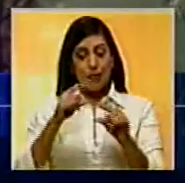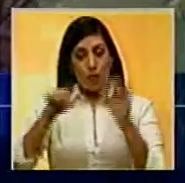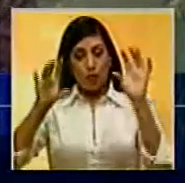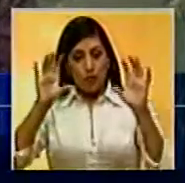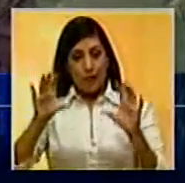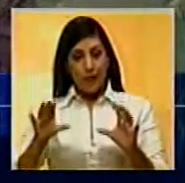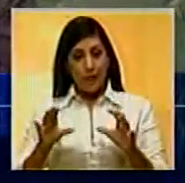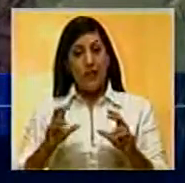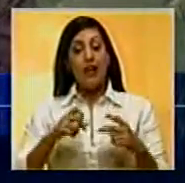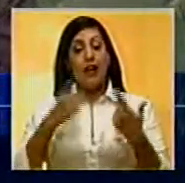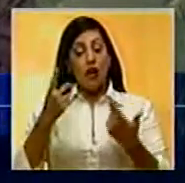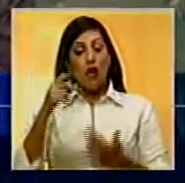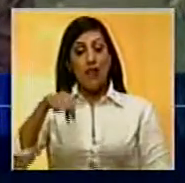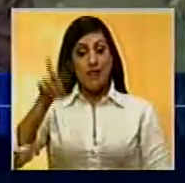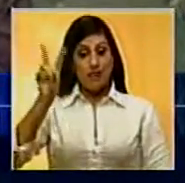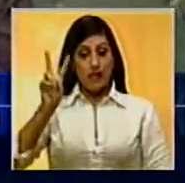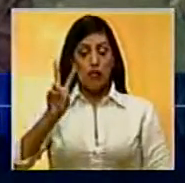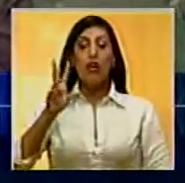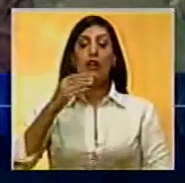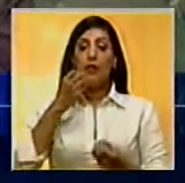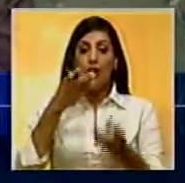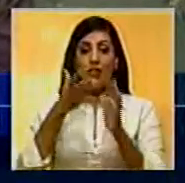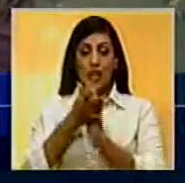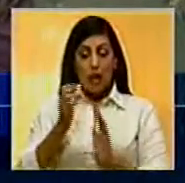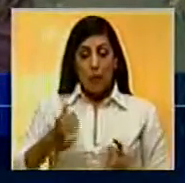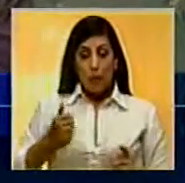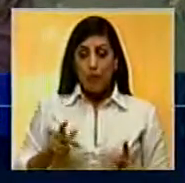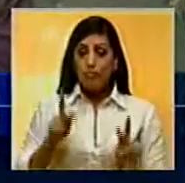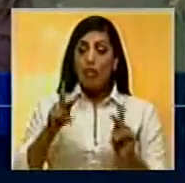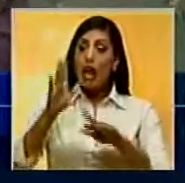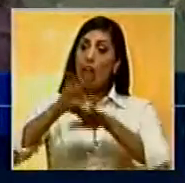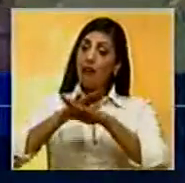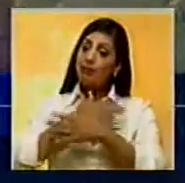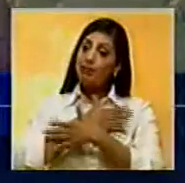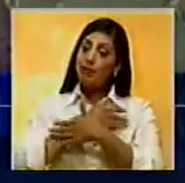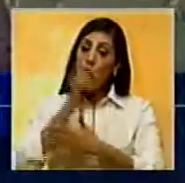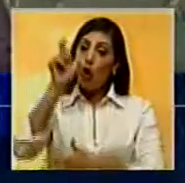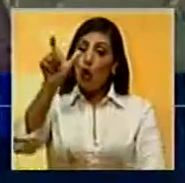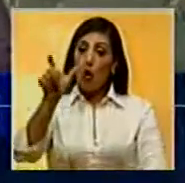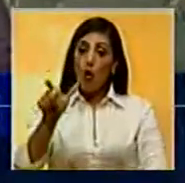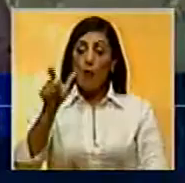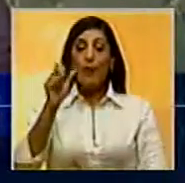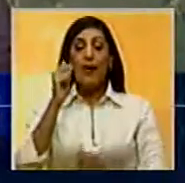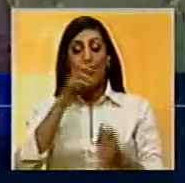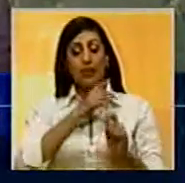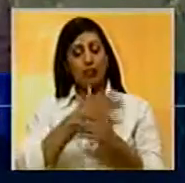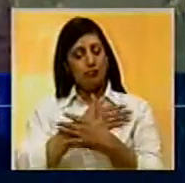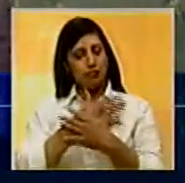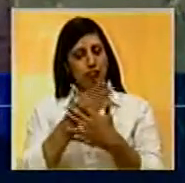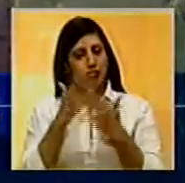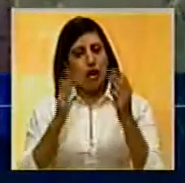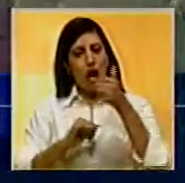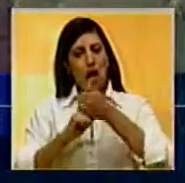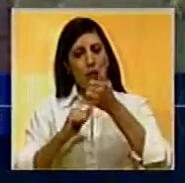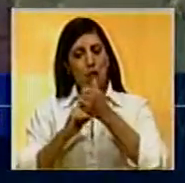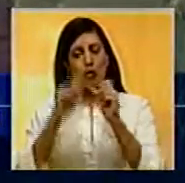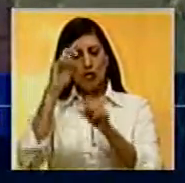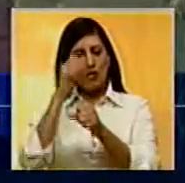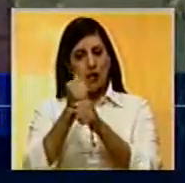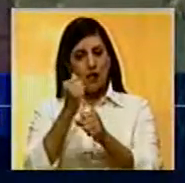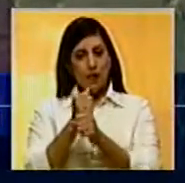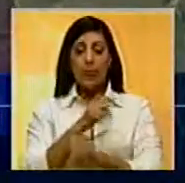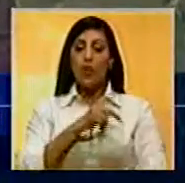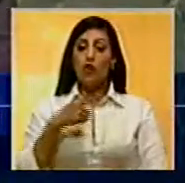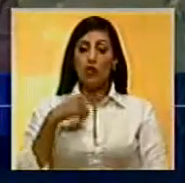La República de Venezuela hace propicia la ocasión para manifestar al señor Guterres la plena disposición de apoyarle en su gestión,